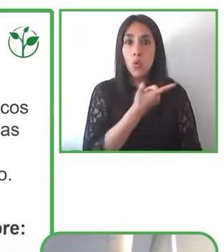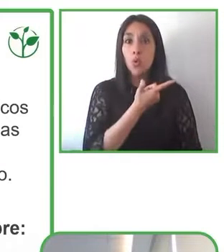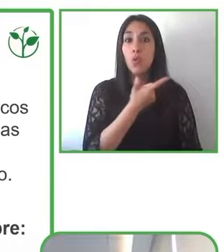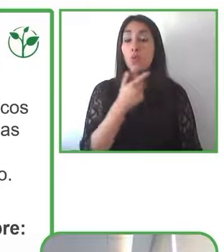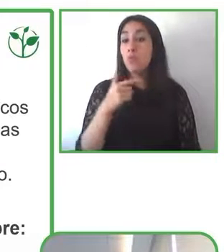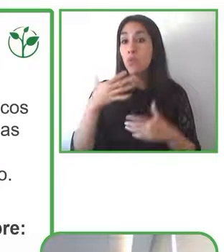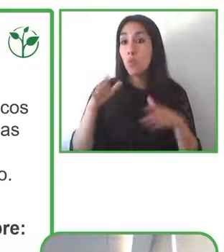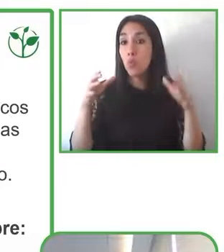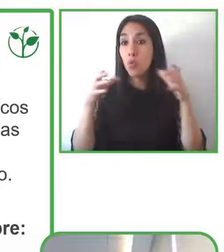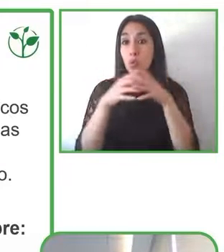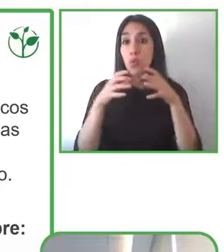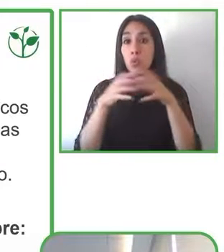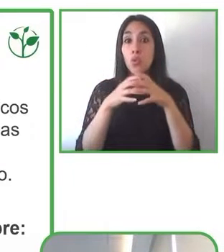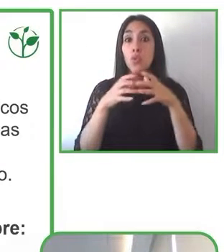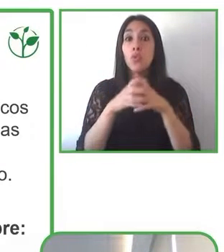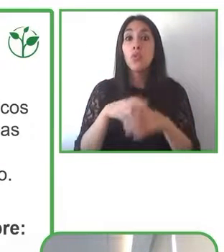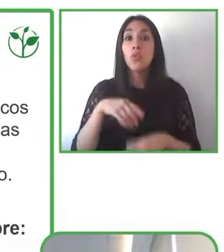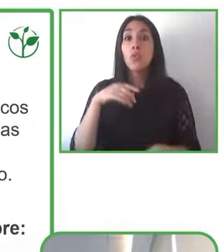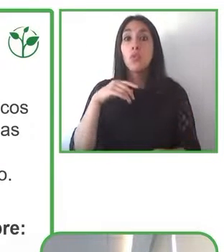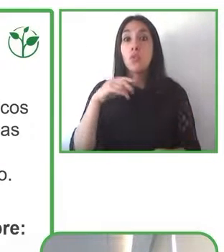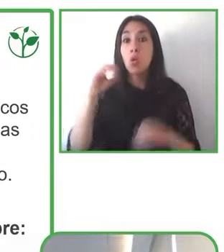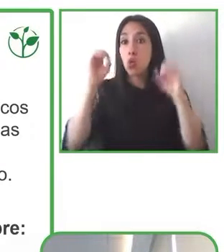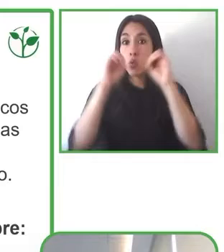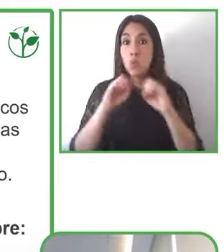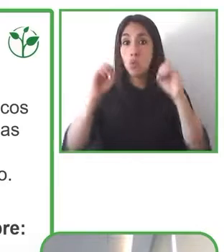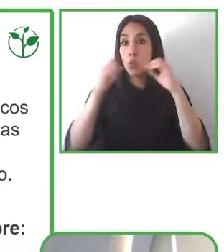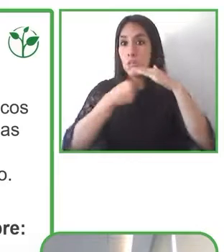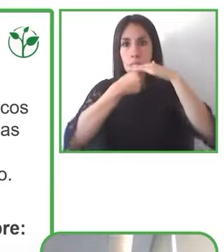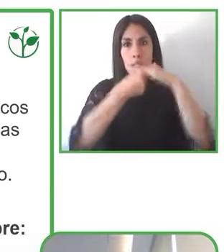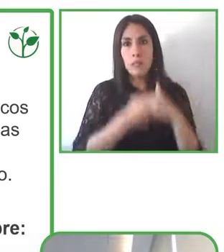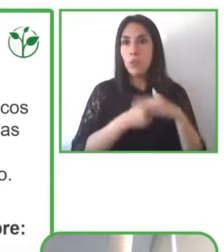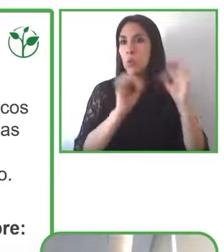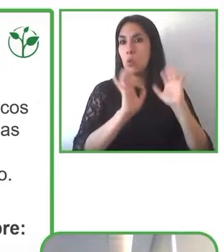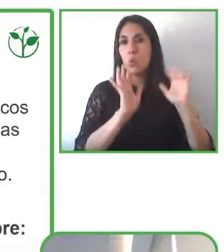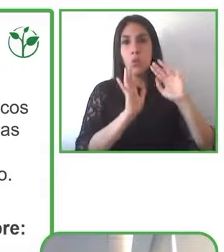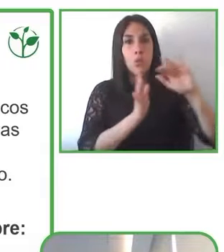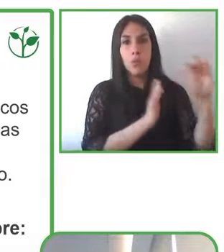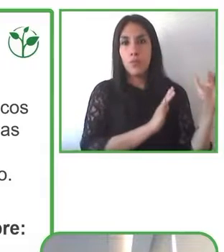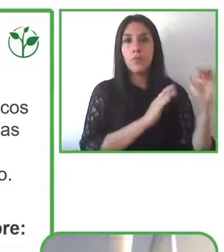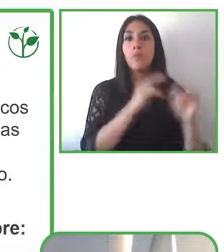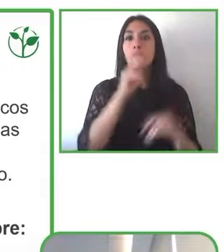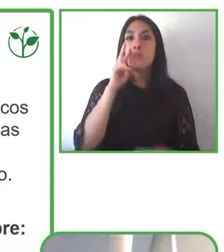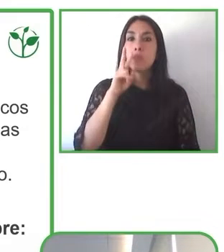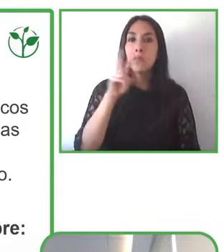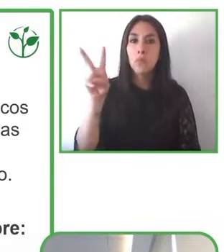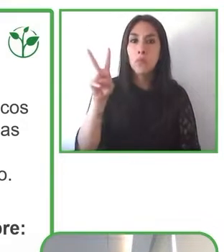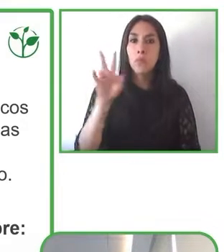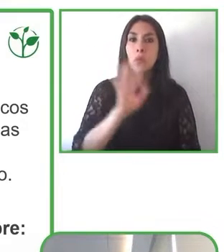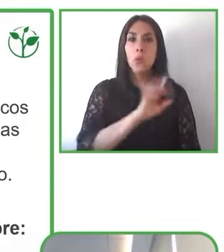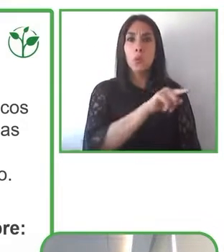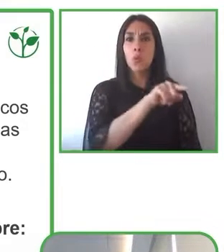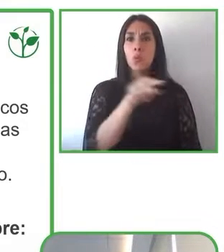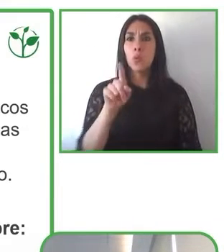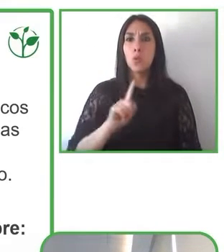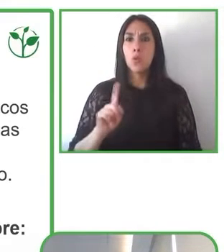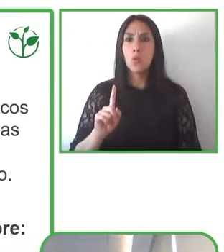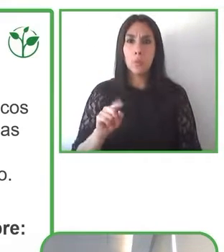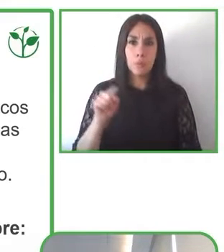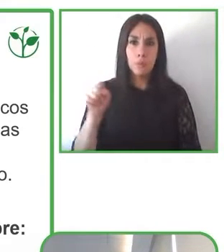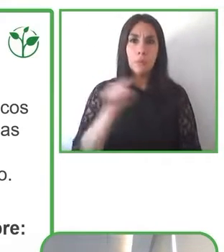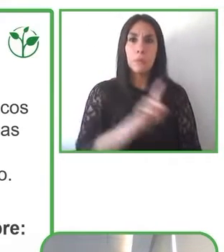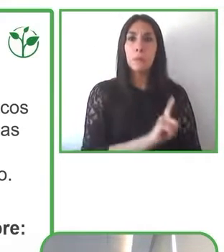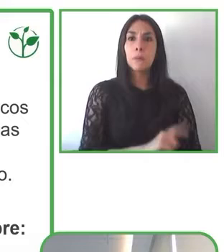La detección y análisis de puntos críticos en la ciudad nos permiten enchegar sugerencias de